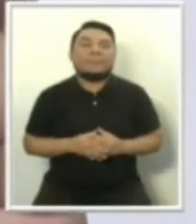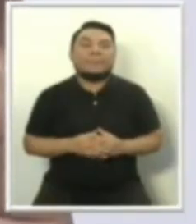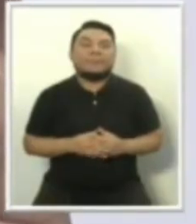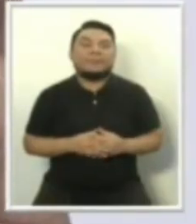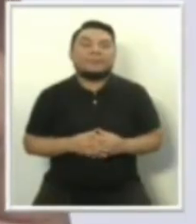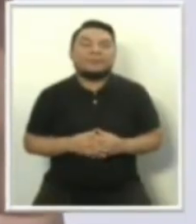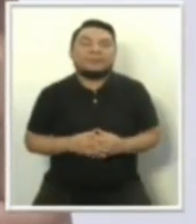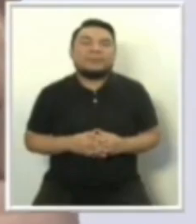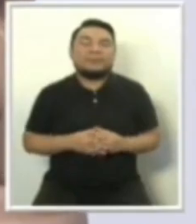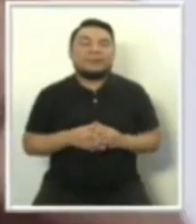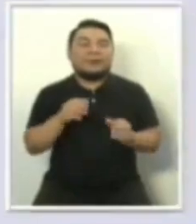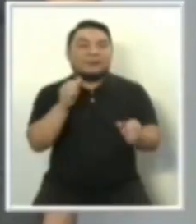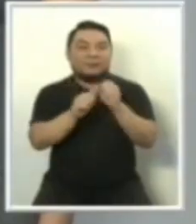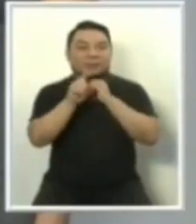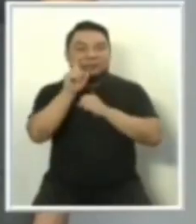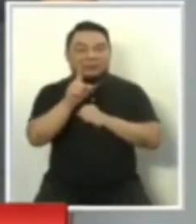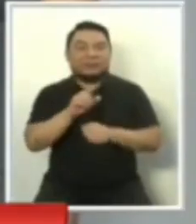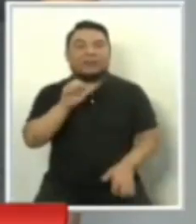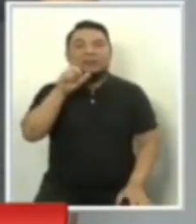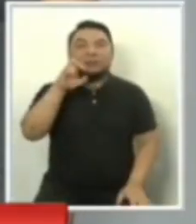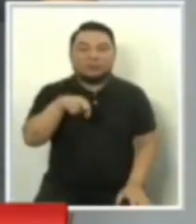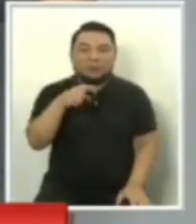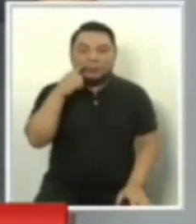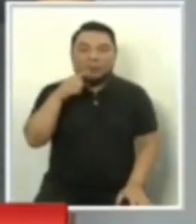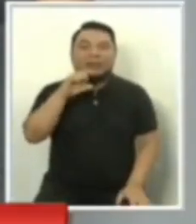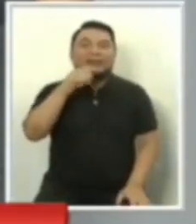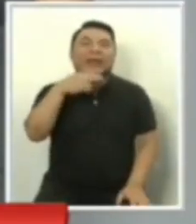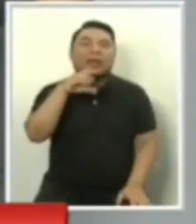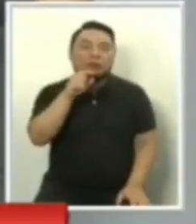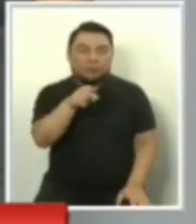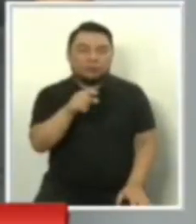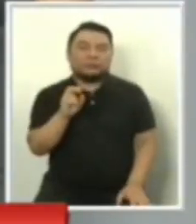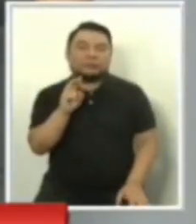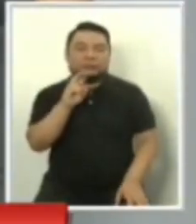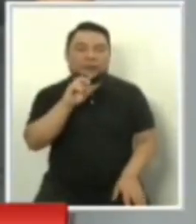El número 1, Acción Popular, Johnny Lescano. Encabeza la segunda dupla.